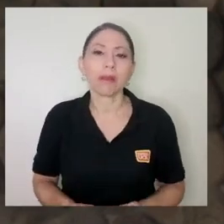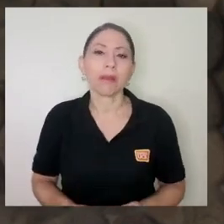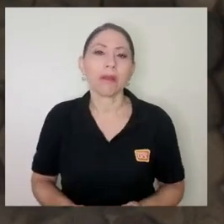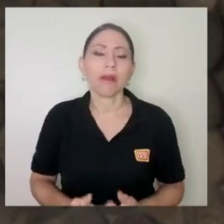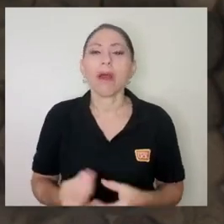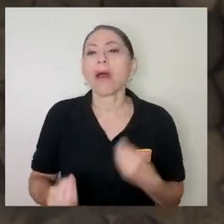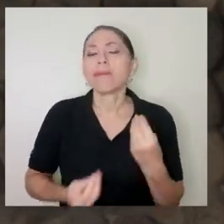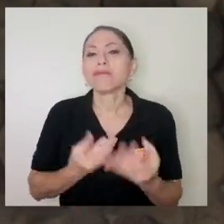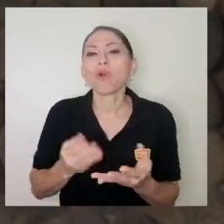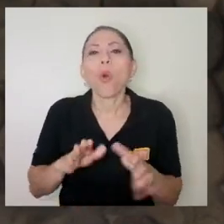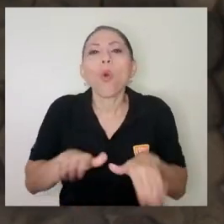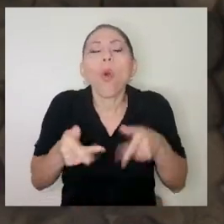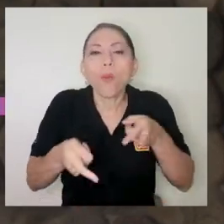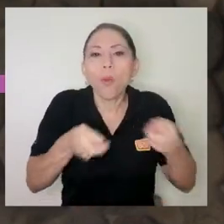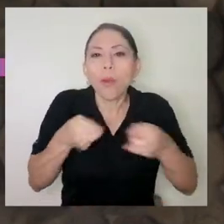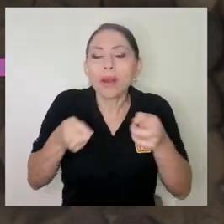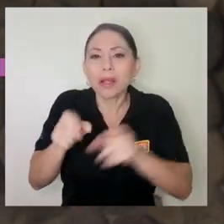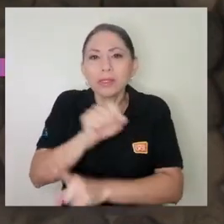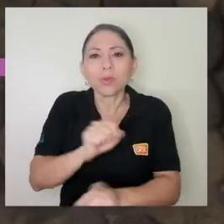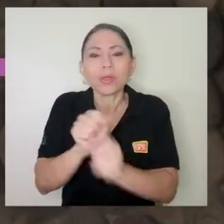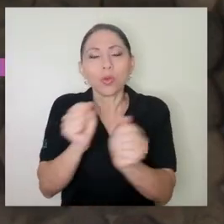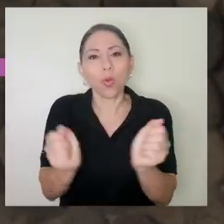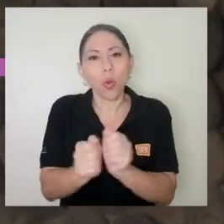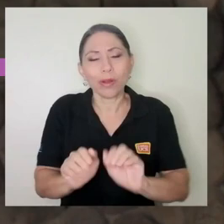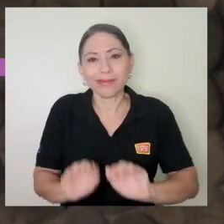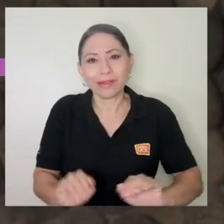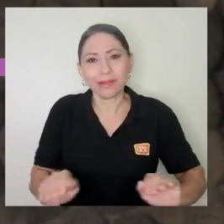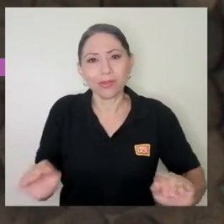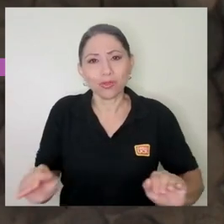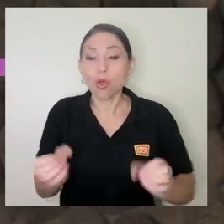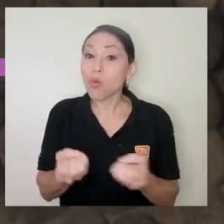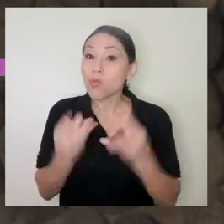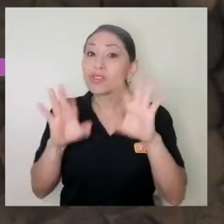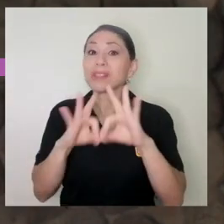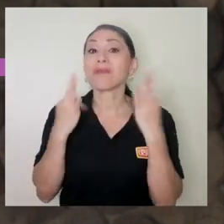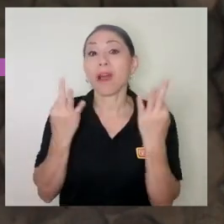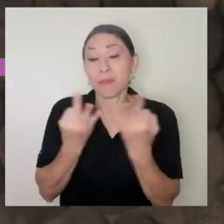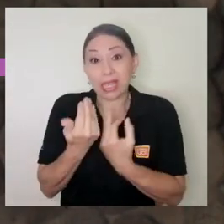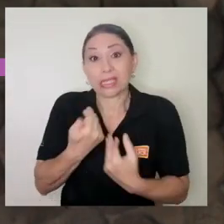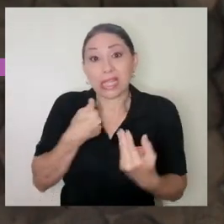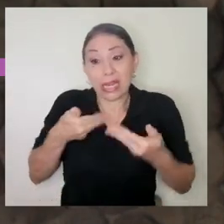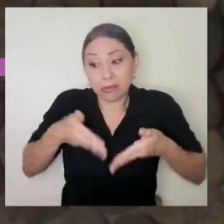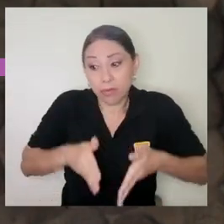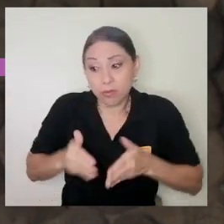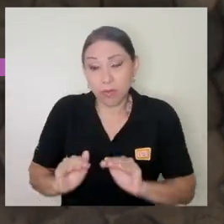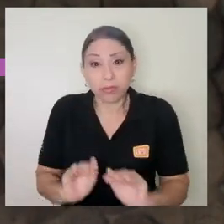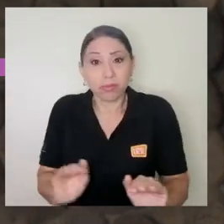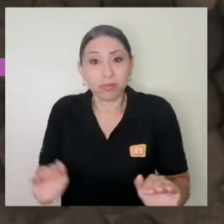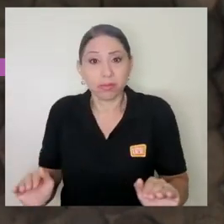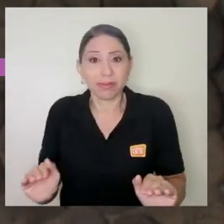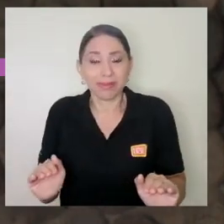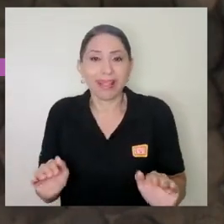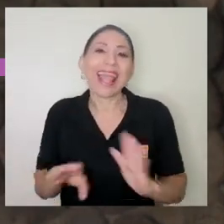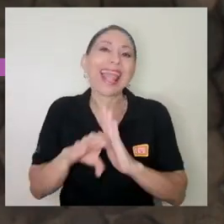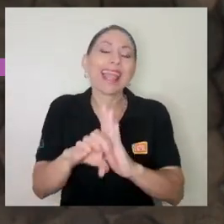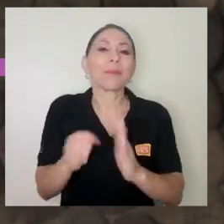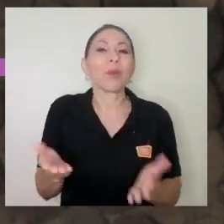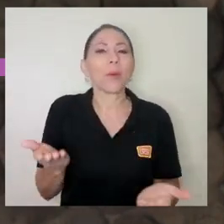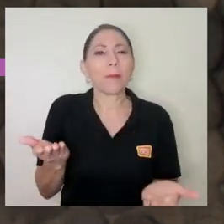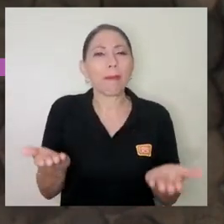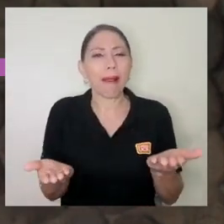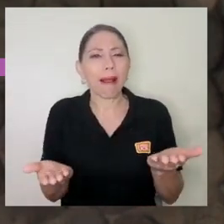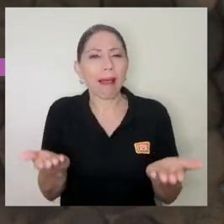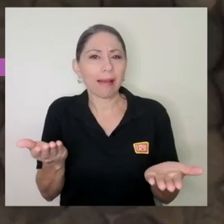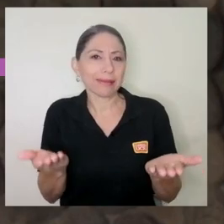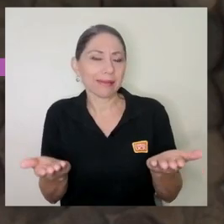vinculado a cómo manejar la situación en niños y niñas hay muchas familias de que están enfrentando esto con niños y niñas ¿verdad? el tema del balance por ejemplo